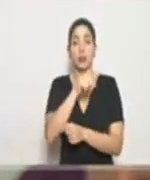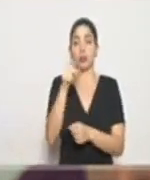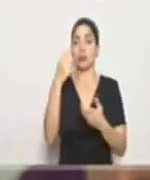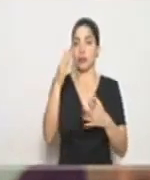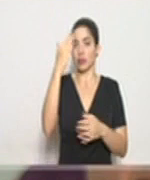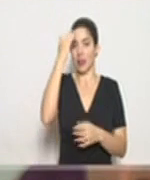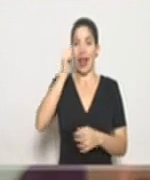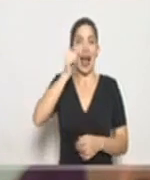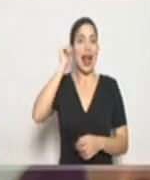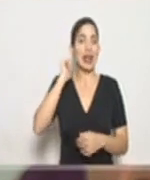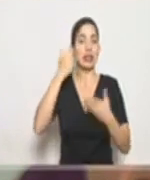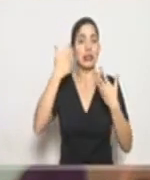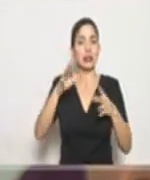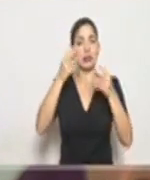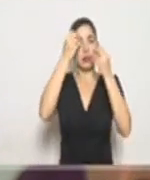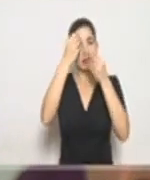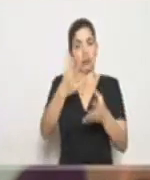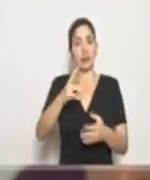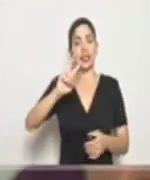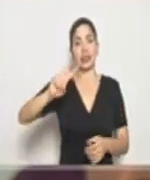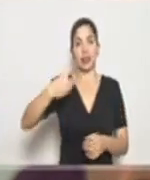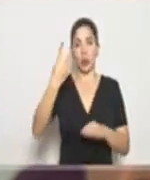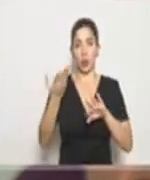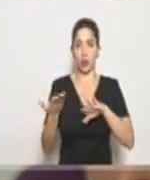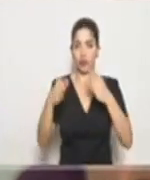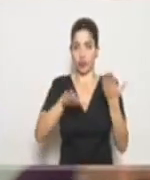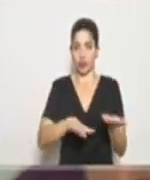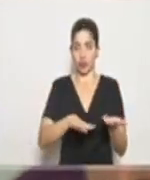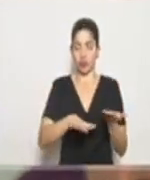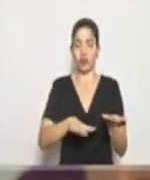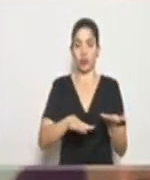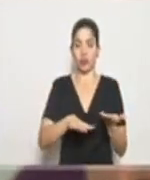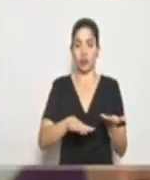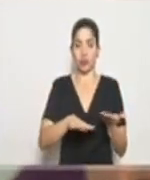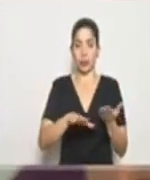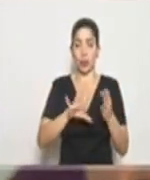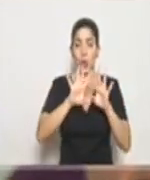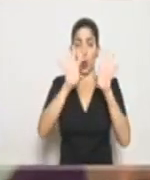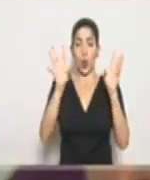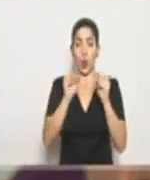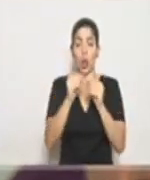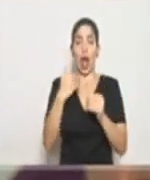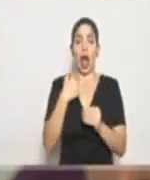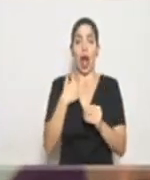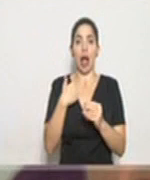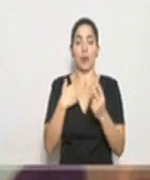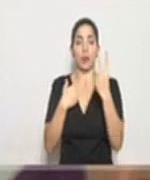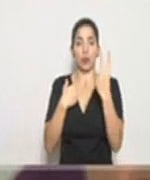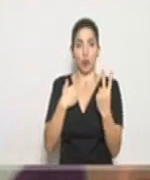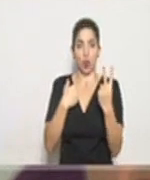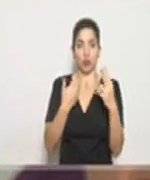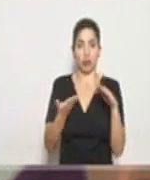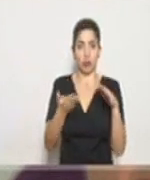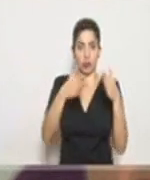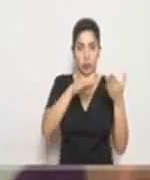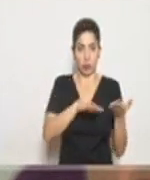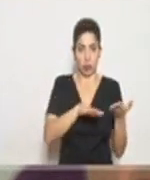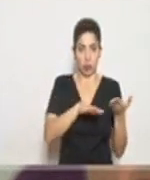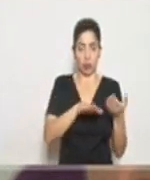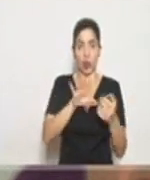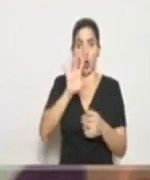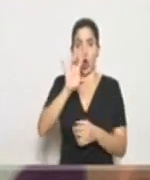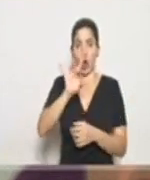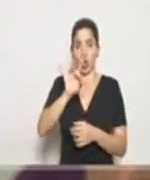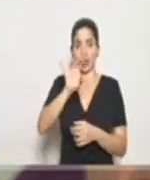el día de ayer anunciamos el segundo fallecimiento. En total tenemos dos fallecidos de 87